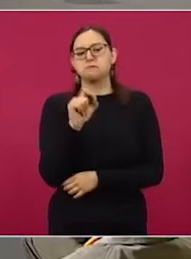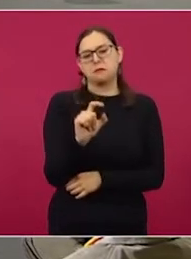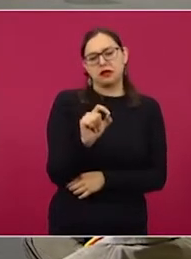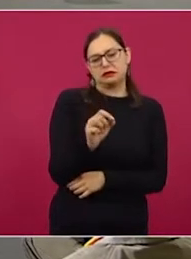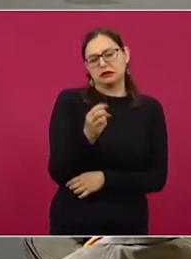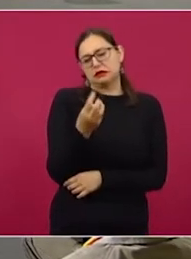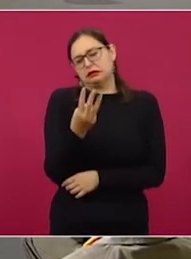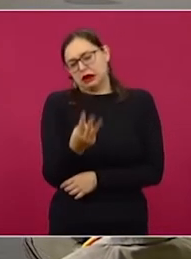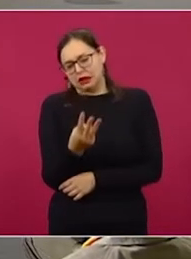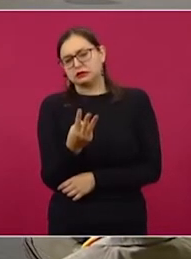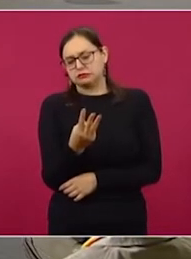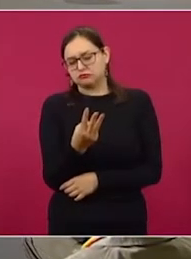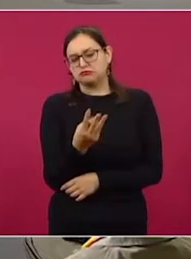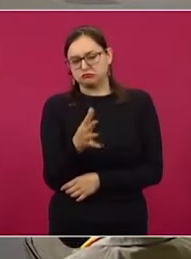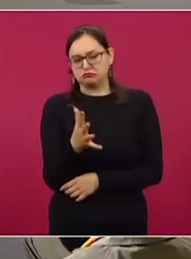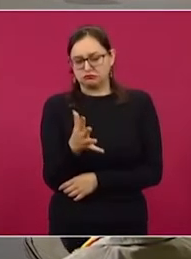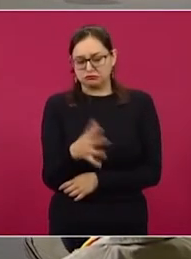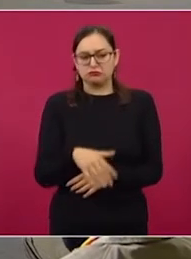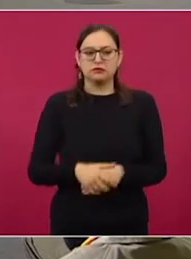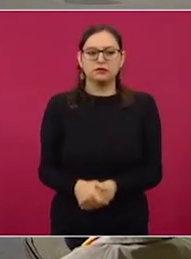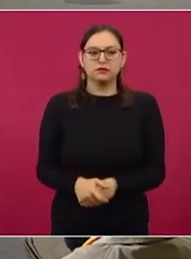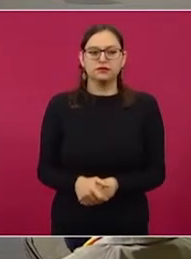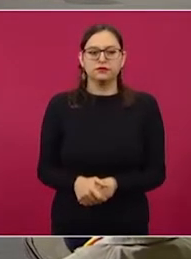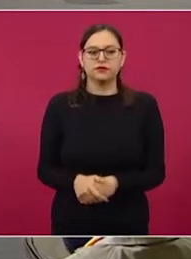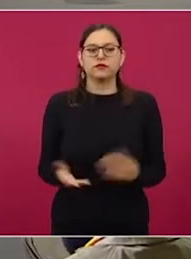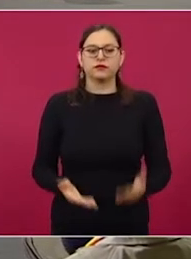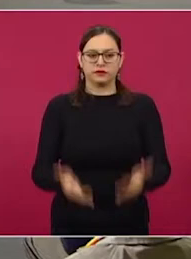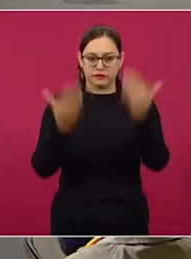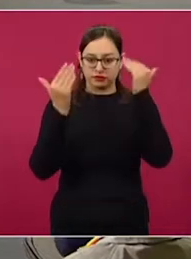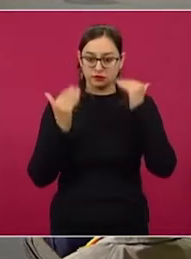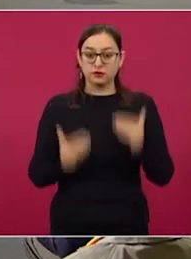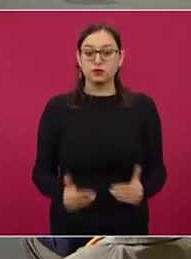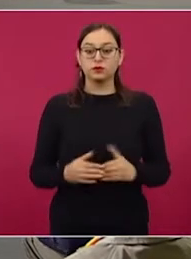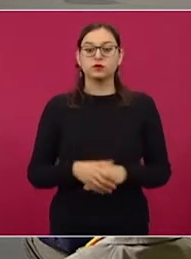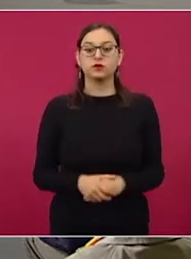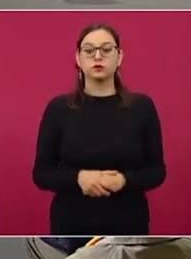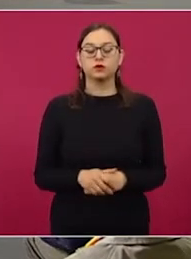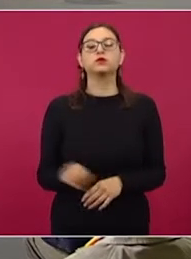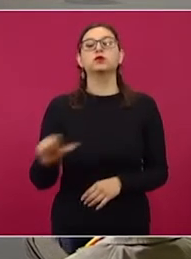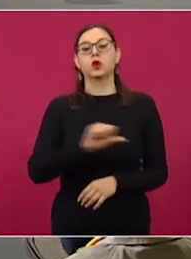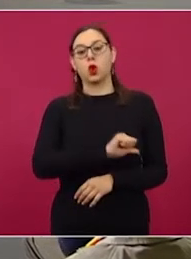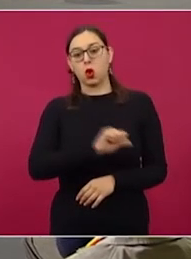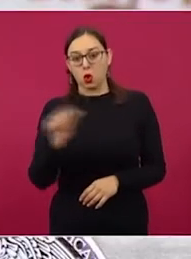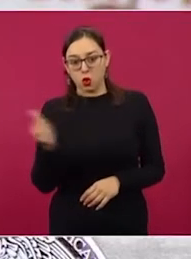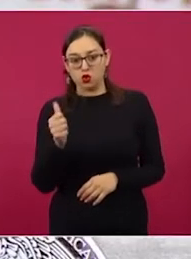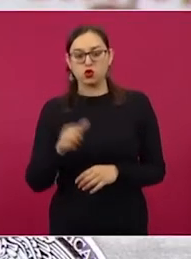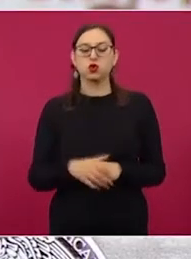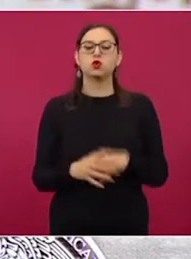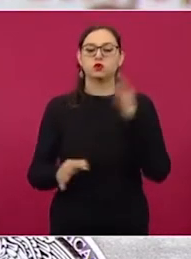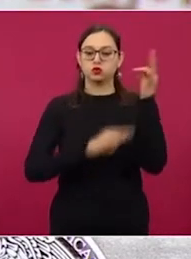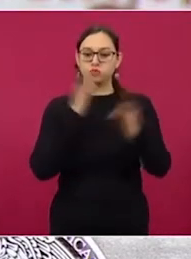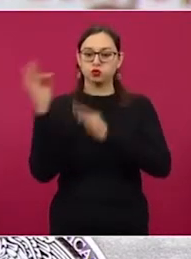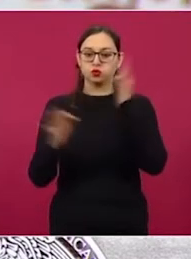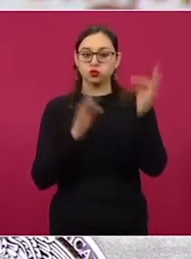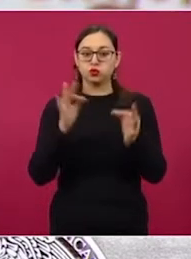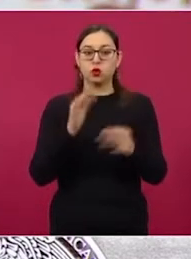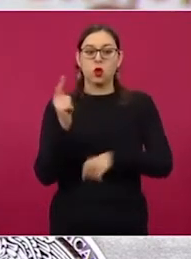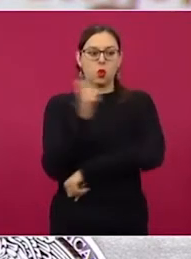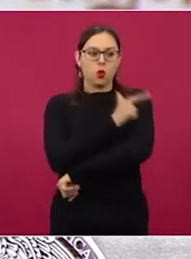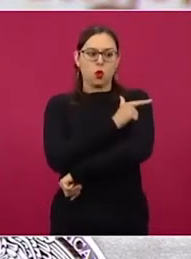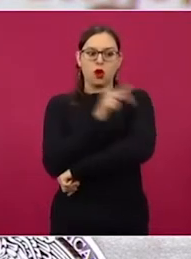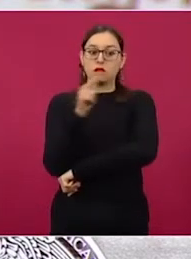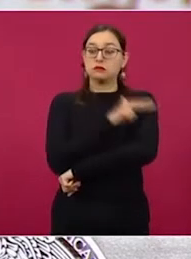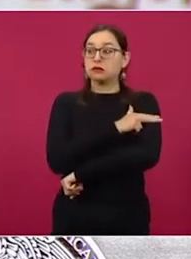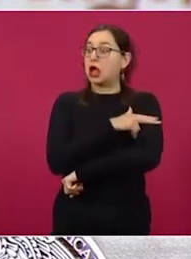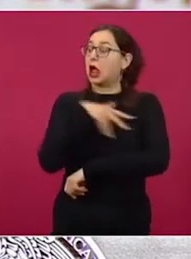premium. Siguiente, por favor. Hay medios que denuncian a la Guardia Nacional de un atropello que no